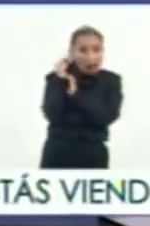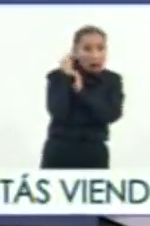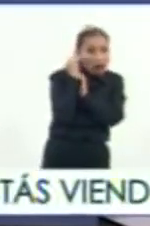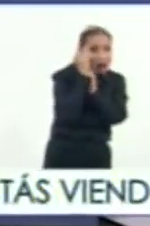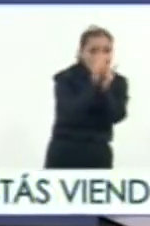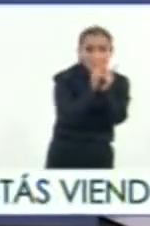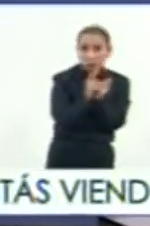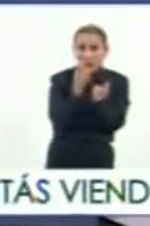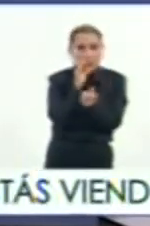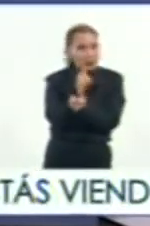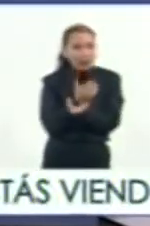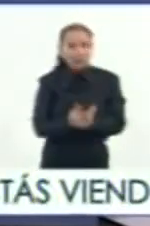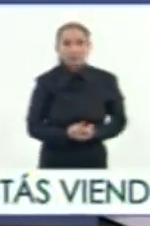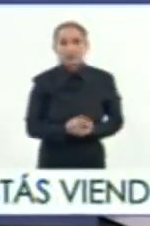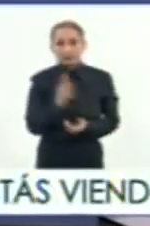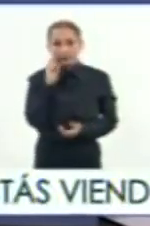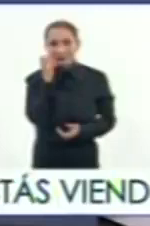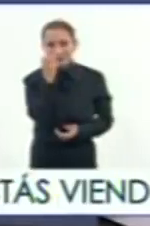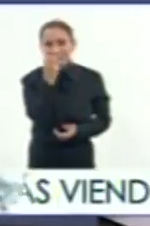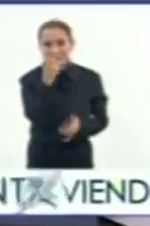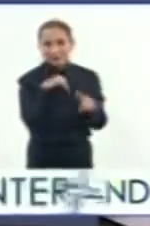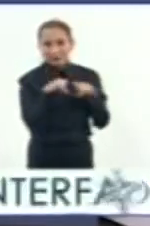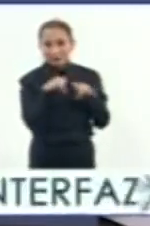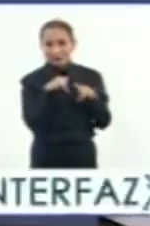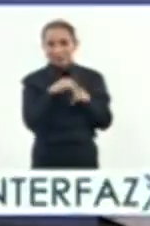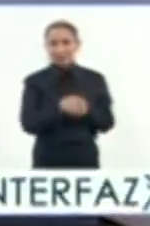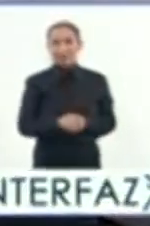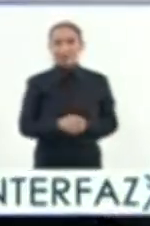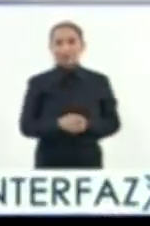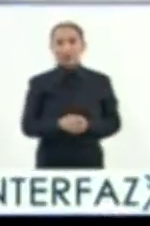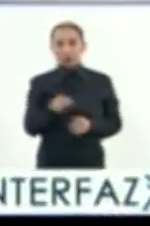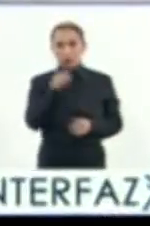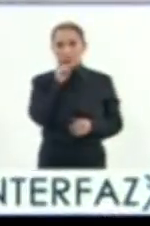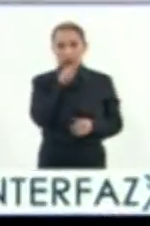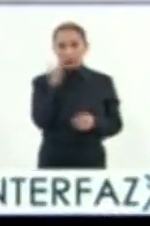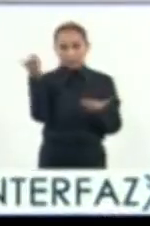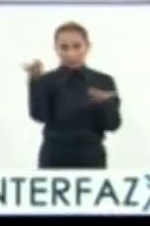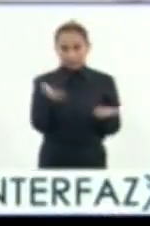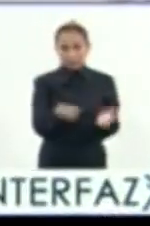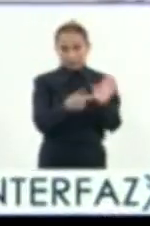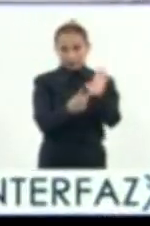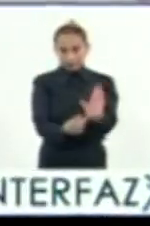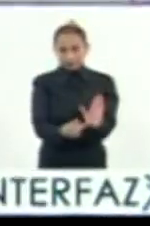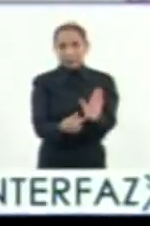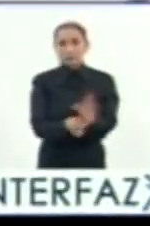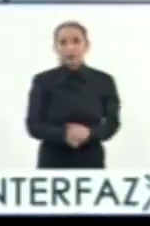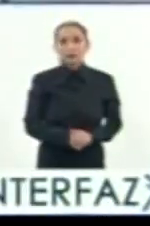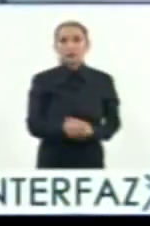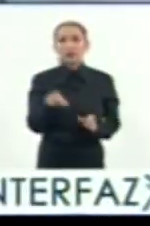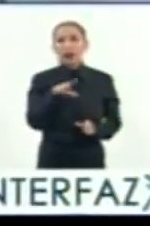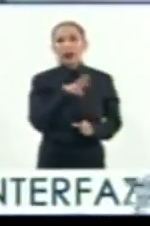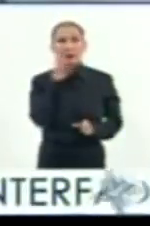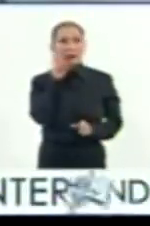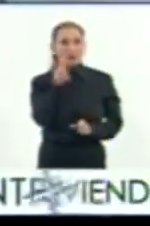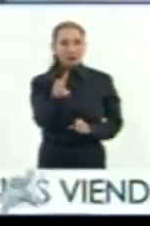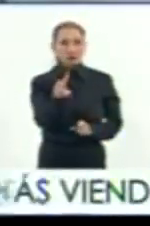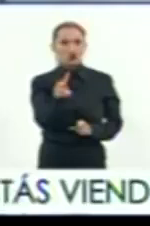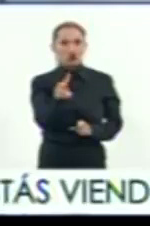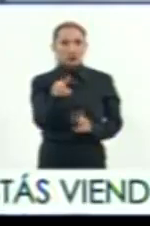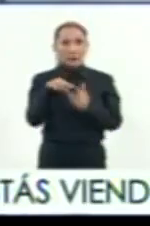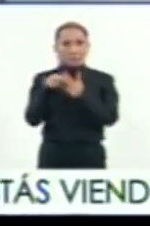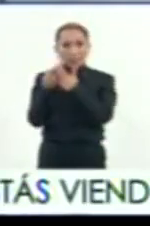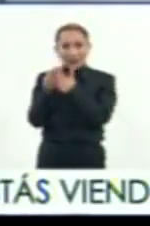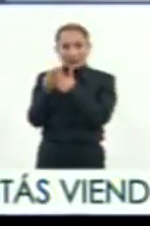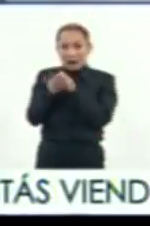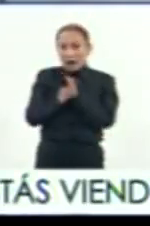tan grande. Claro. Mira, vamos a ver precisamente este mapa, Arturo, que tú también, por supuesto, nos trajiste. Y ahí estamos viendo el